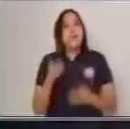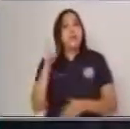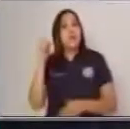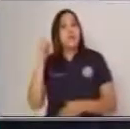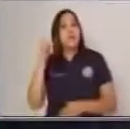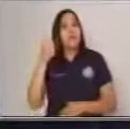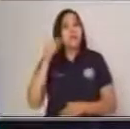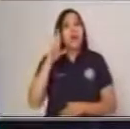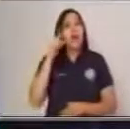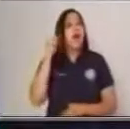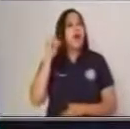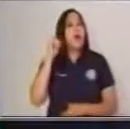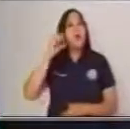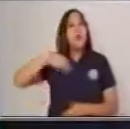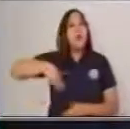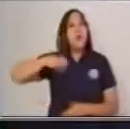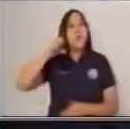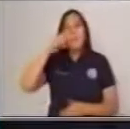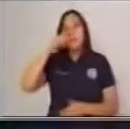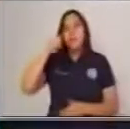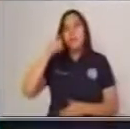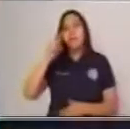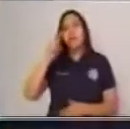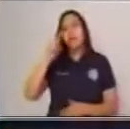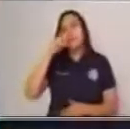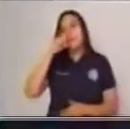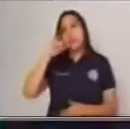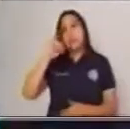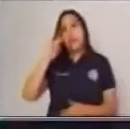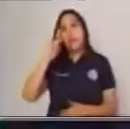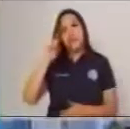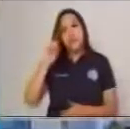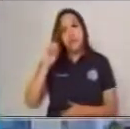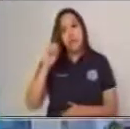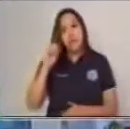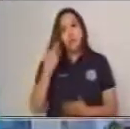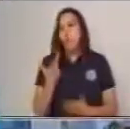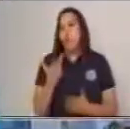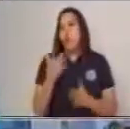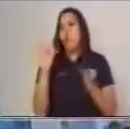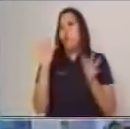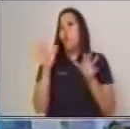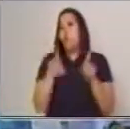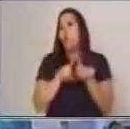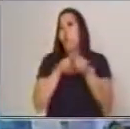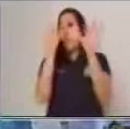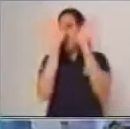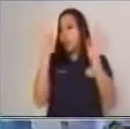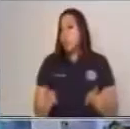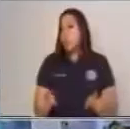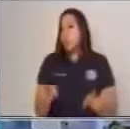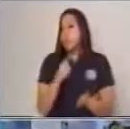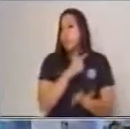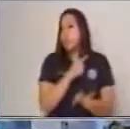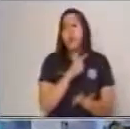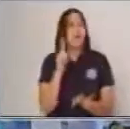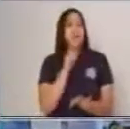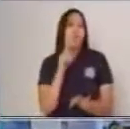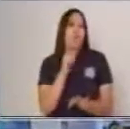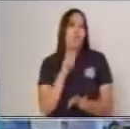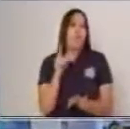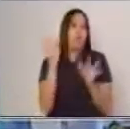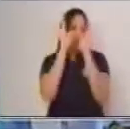argumentativo en donde se está aplicando tesis o argumentos? Entonces, efectivamente, tampoco es un texto